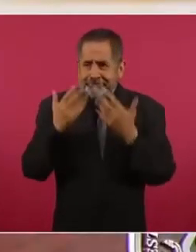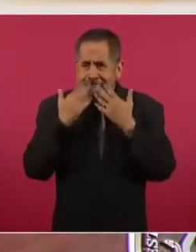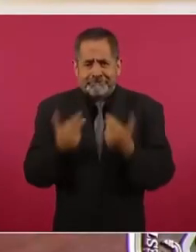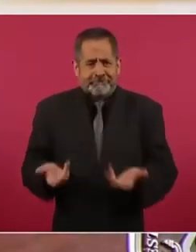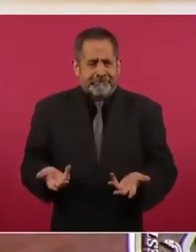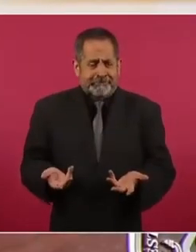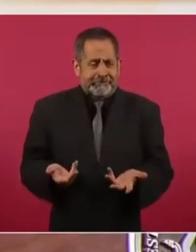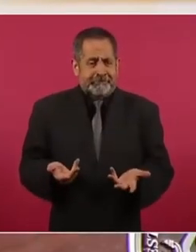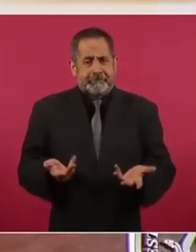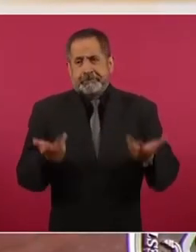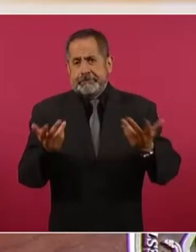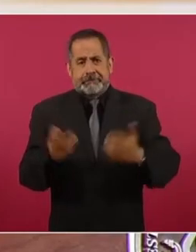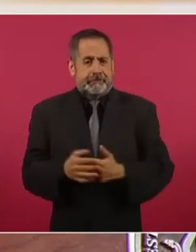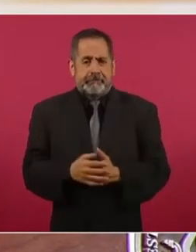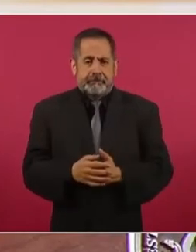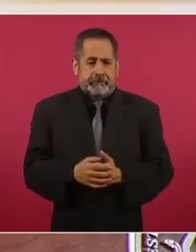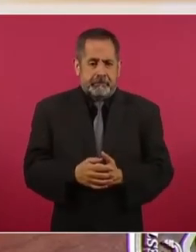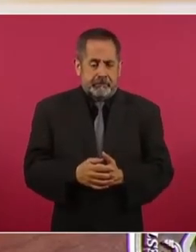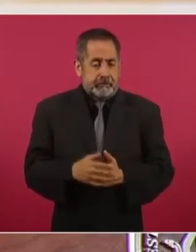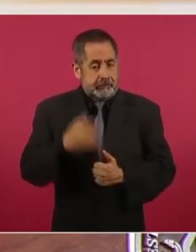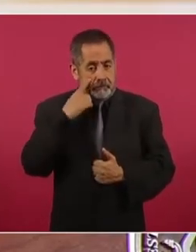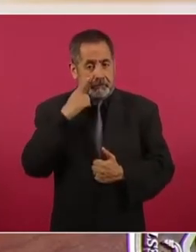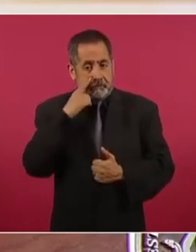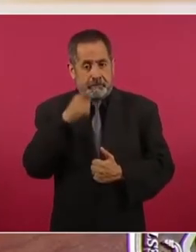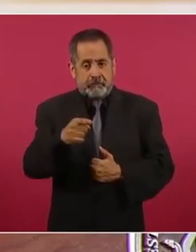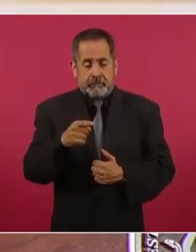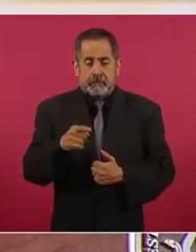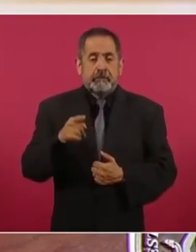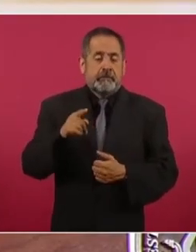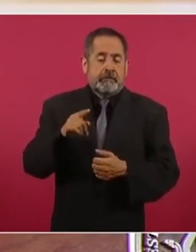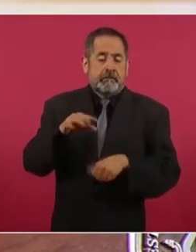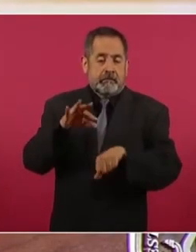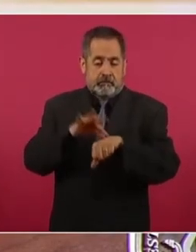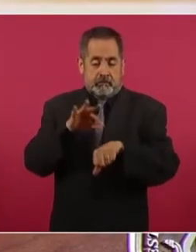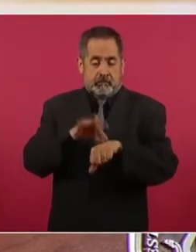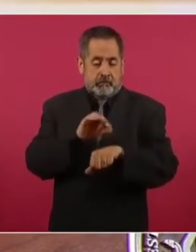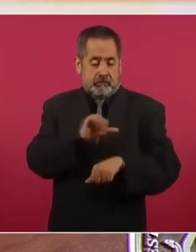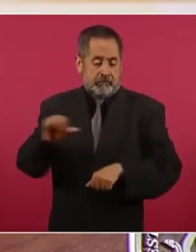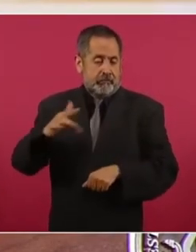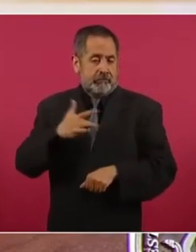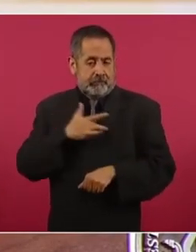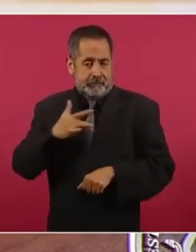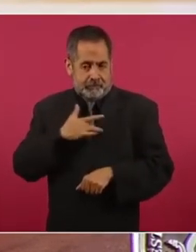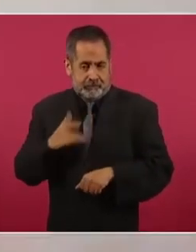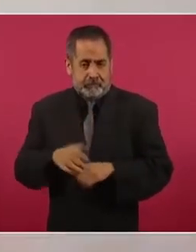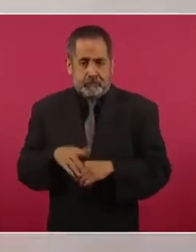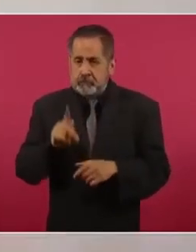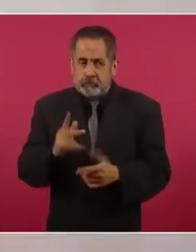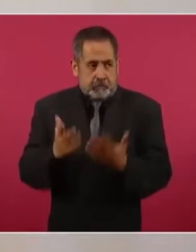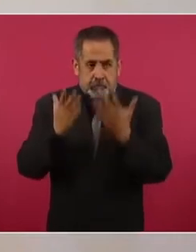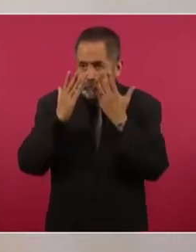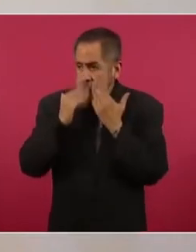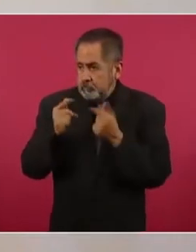Y estamos hablando de cardiólogos, pero no tenemos